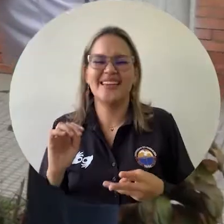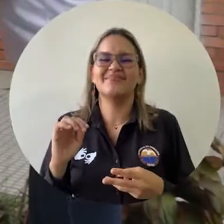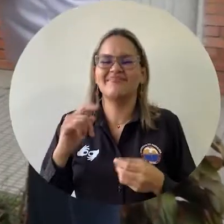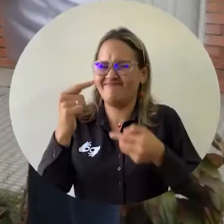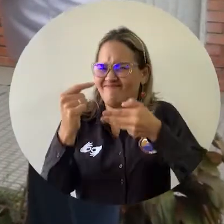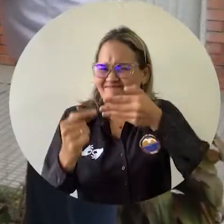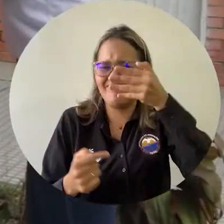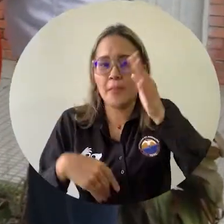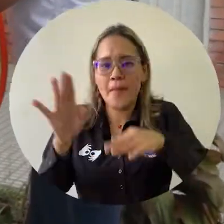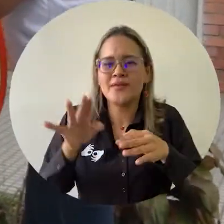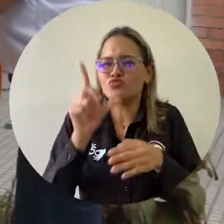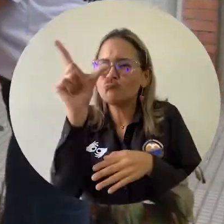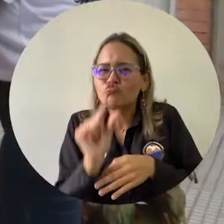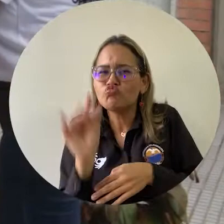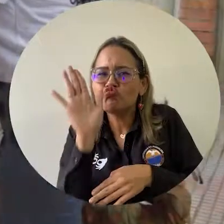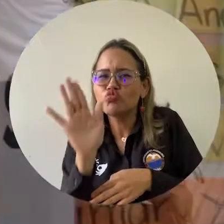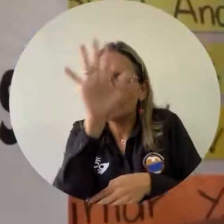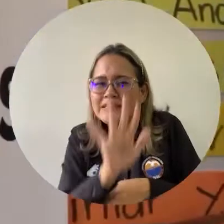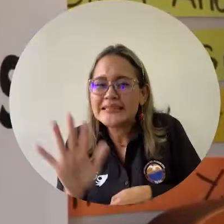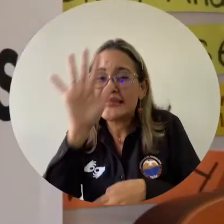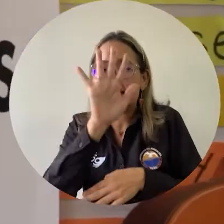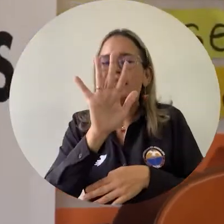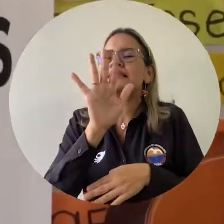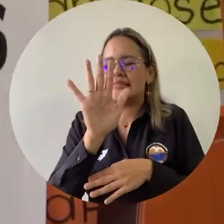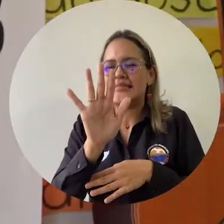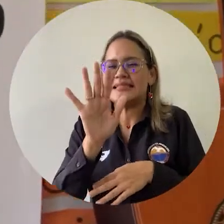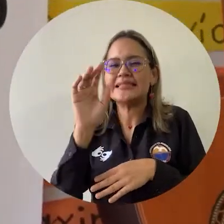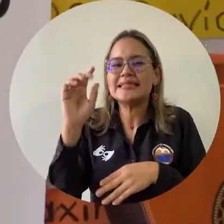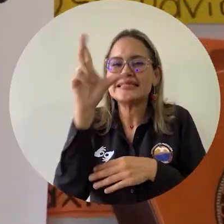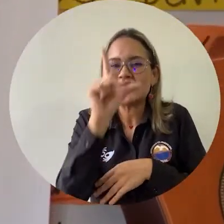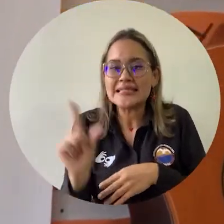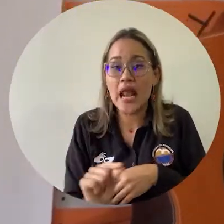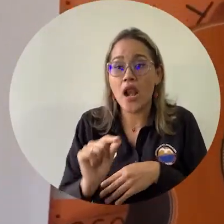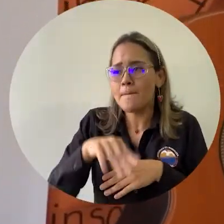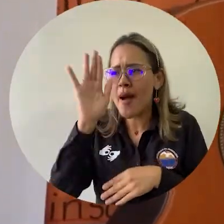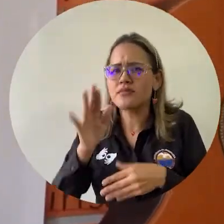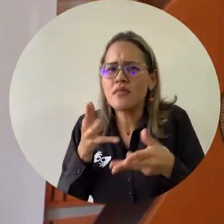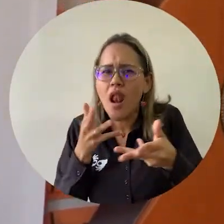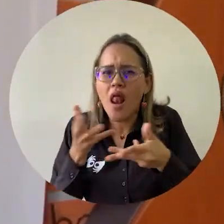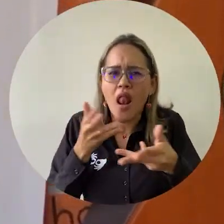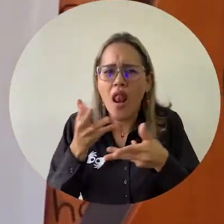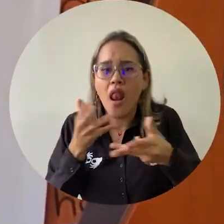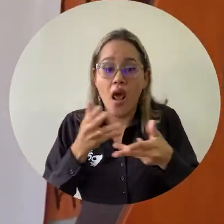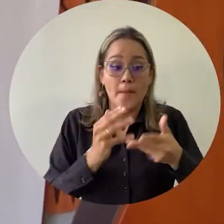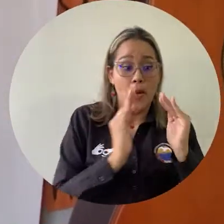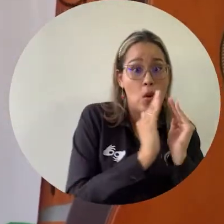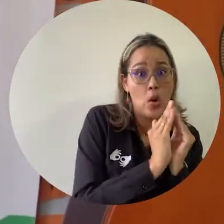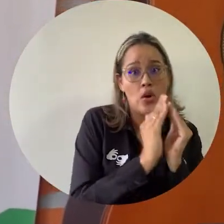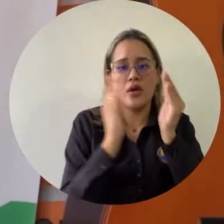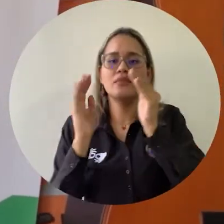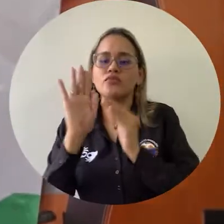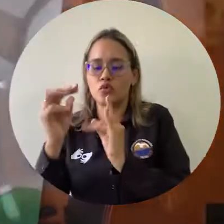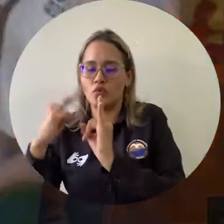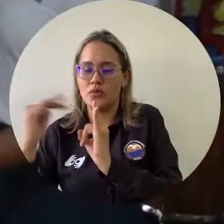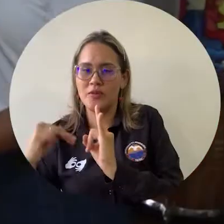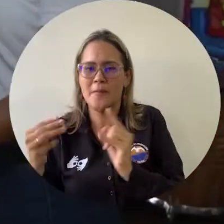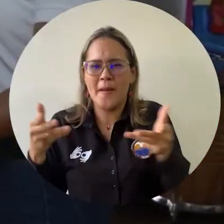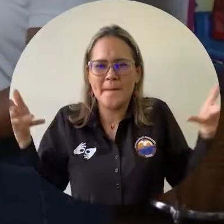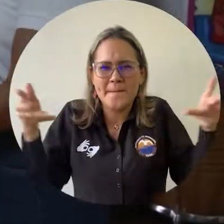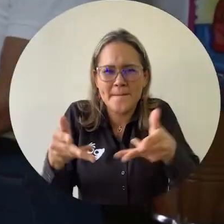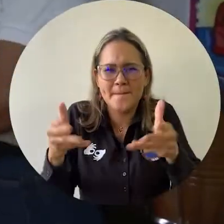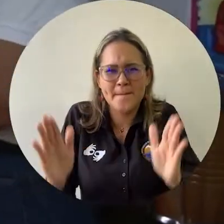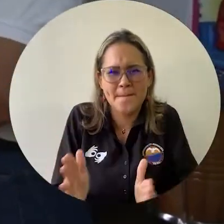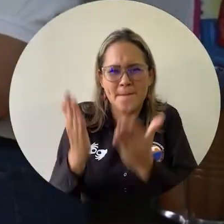Cesar recibieron iniciativas comunitarias en el marco de la alianza entre la Universidad del Magdalena y el Instituto Colombiano de Bienestar